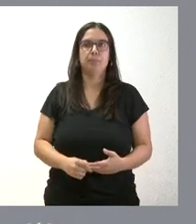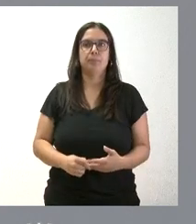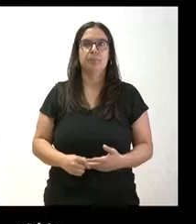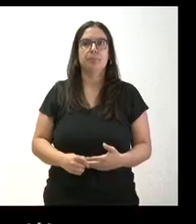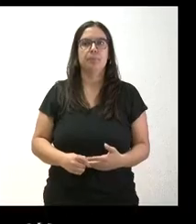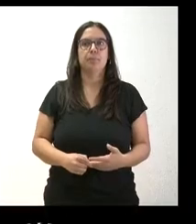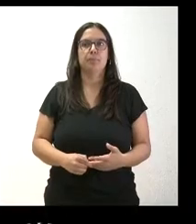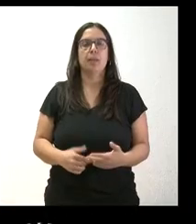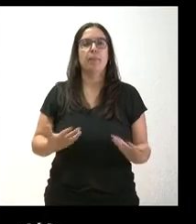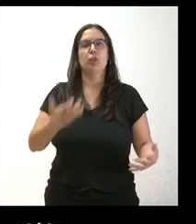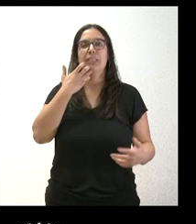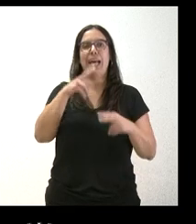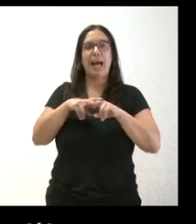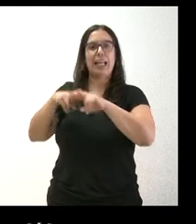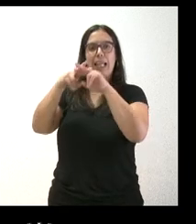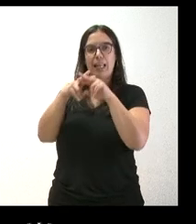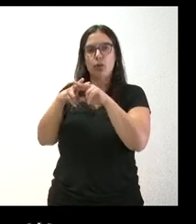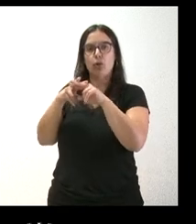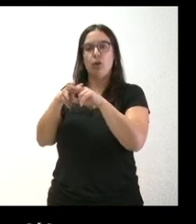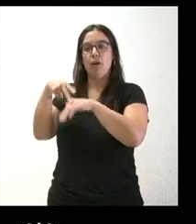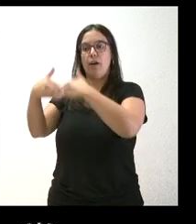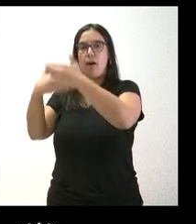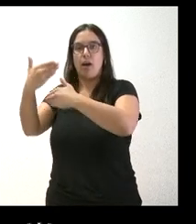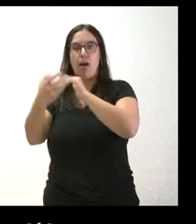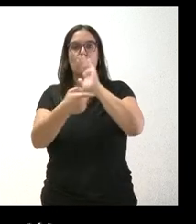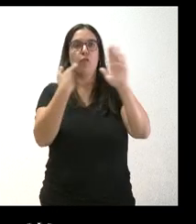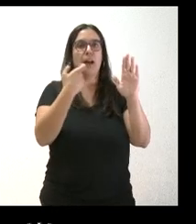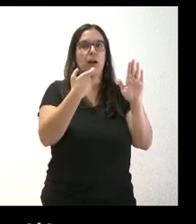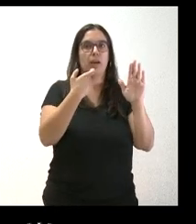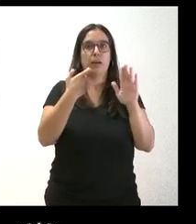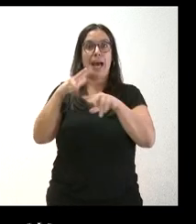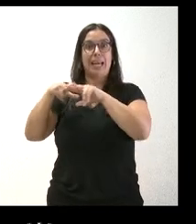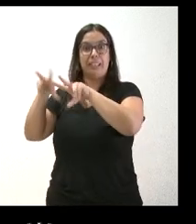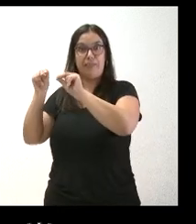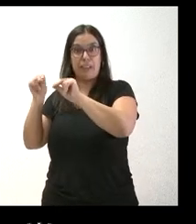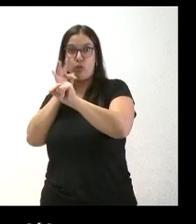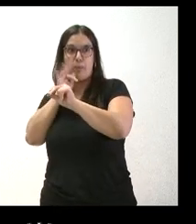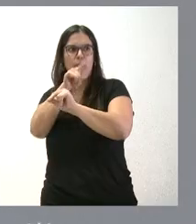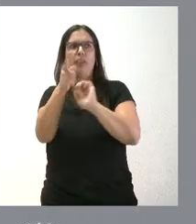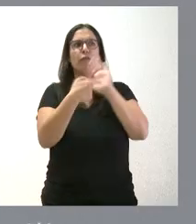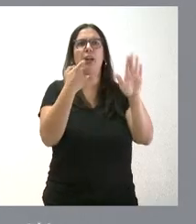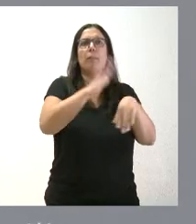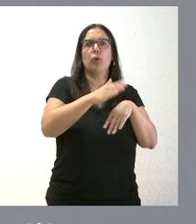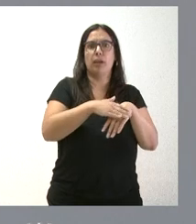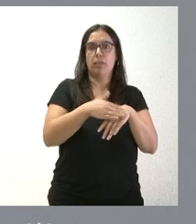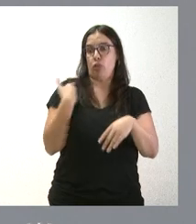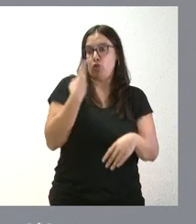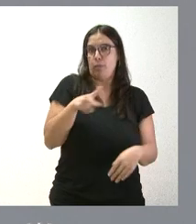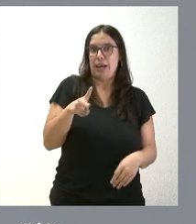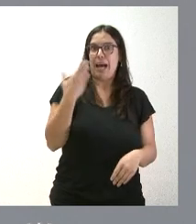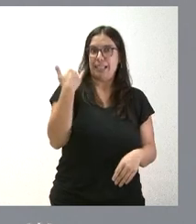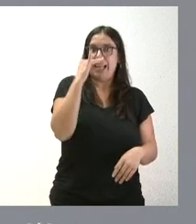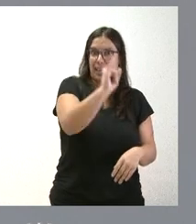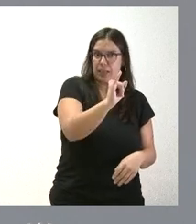Pero si se está analizando, ¿por qué se ha quitado? Y si no ha acabado el análisis, ¿por qué se quita? Se puso hace 15 días. Se ha quitado.